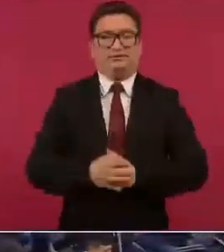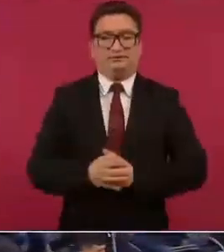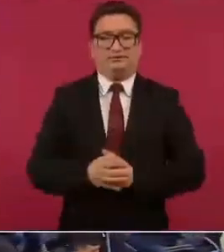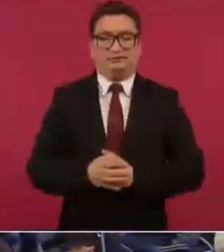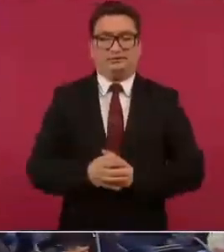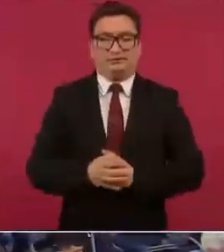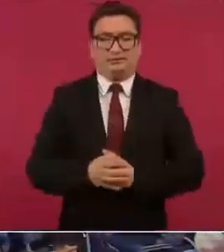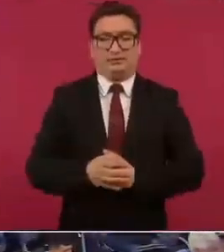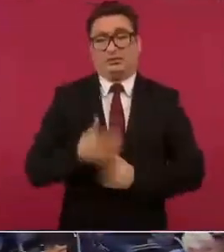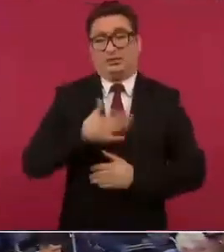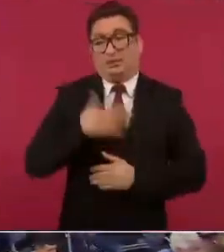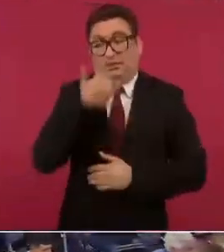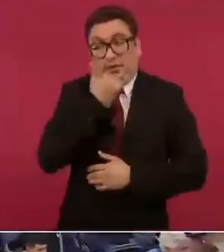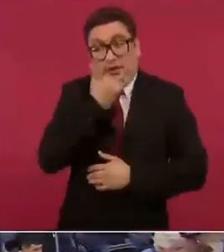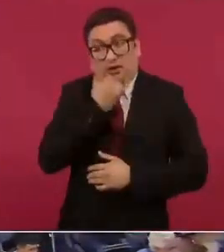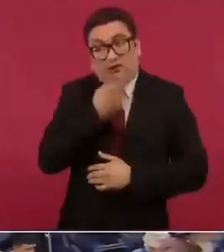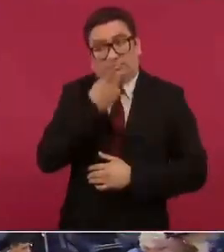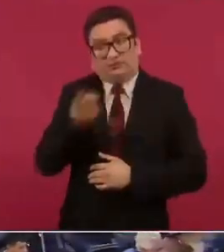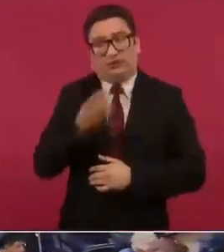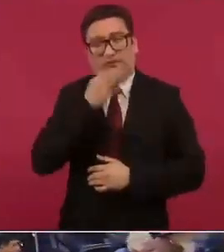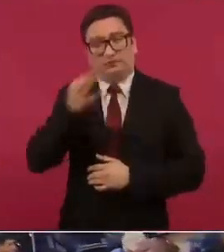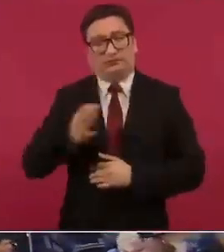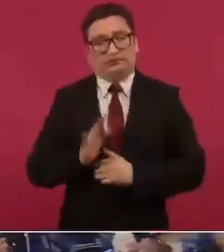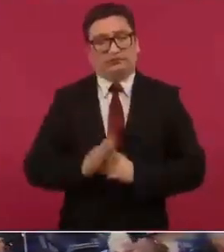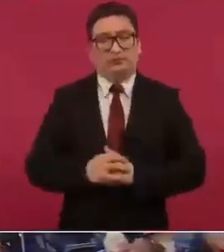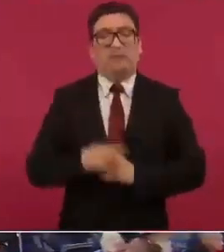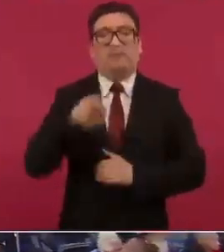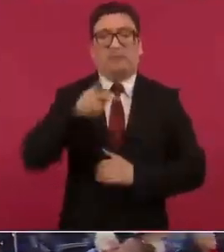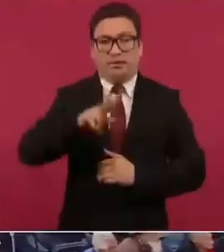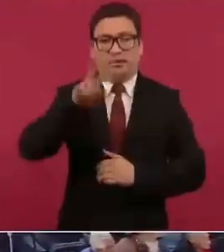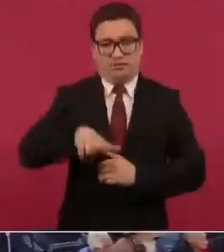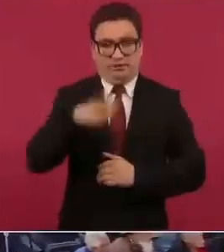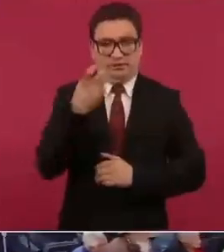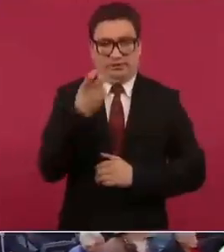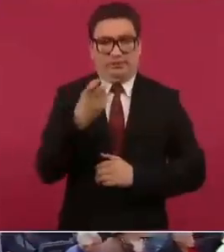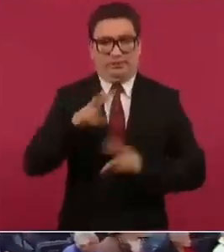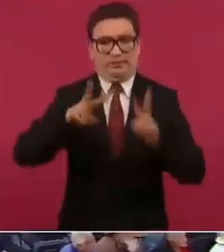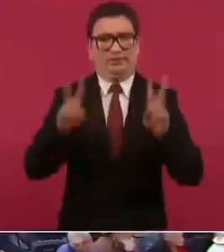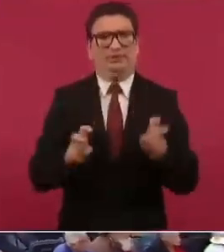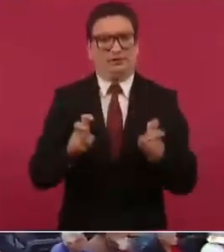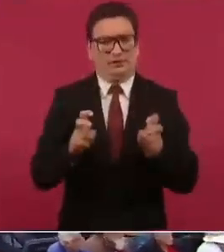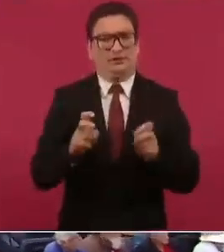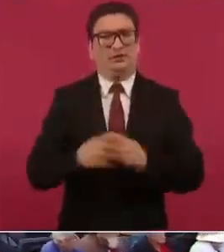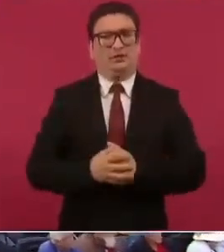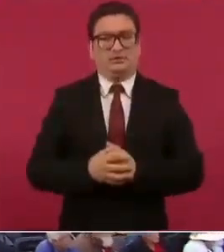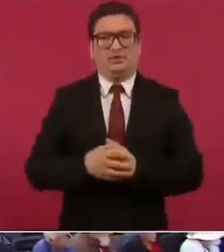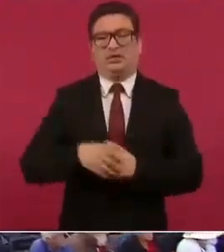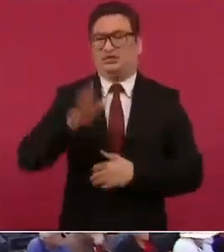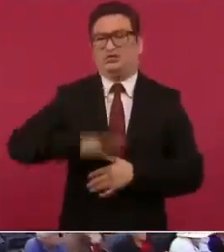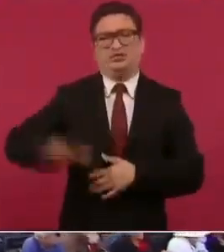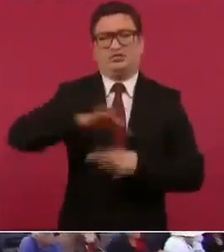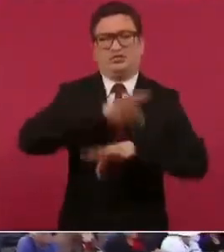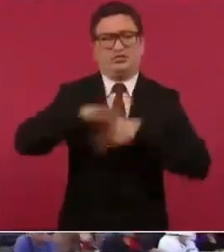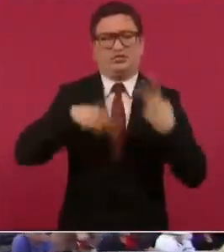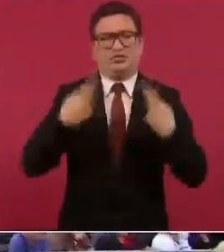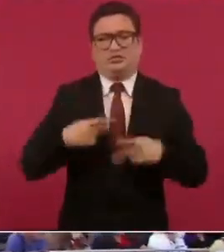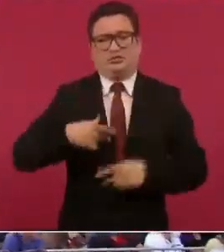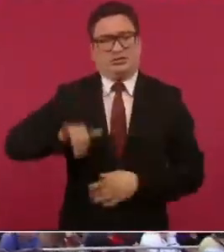ofrezco disculpas por decirlo pero este es un asunto de interés público